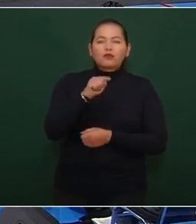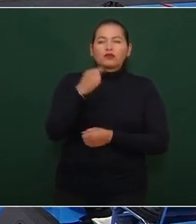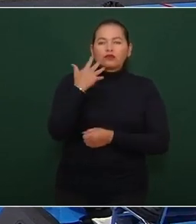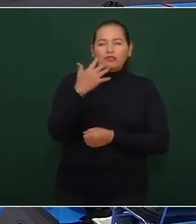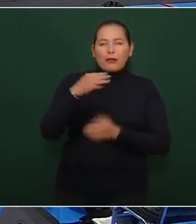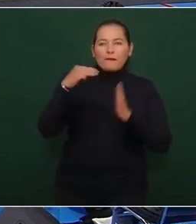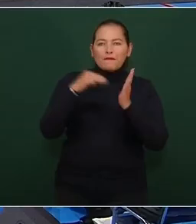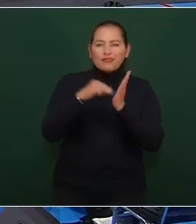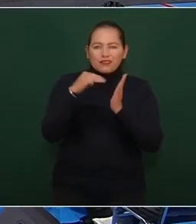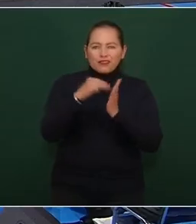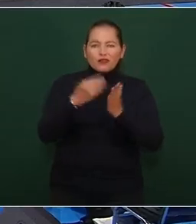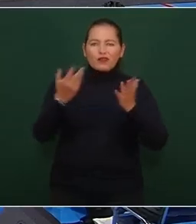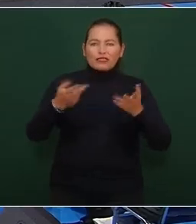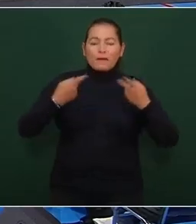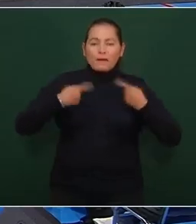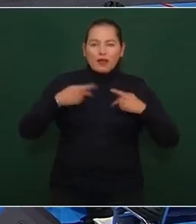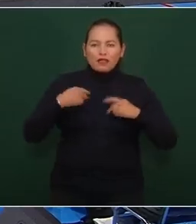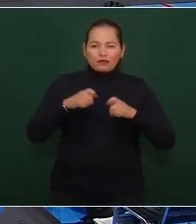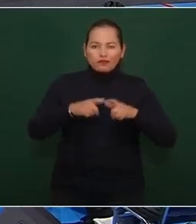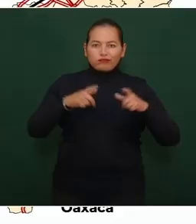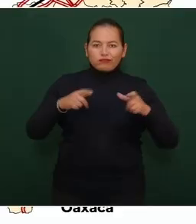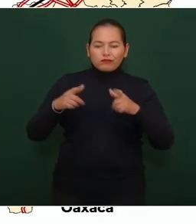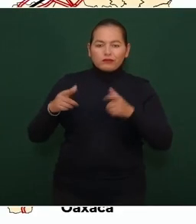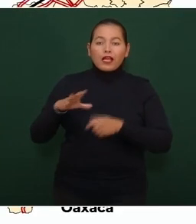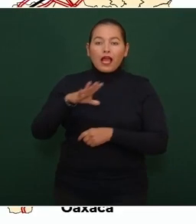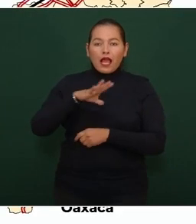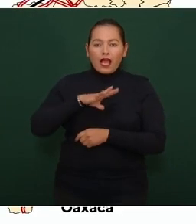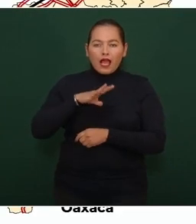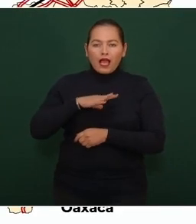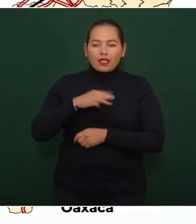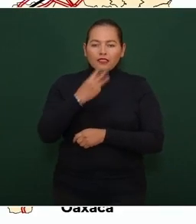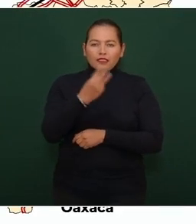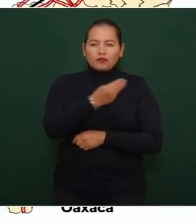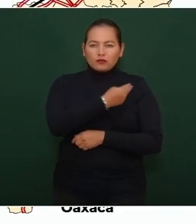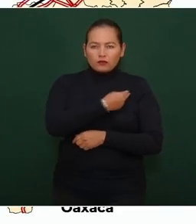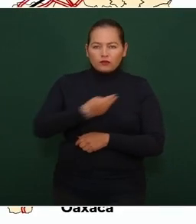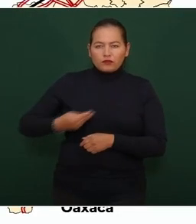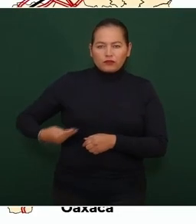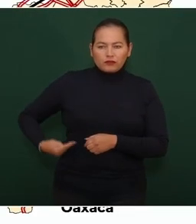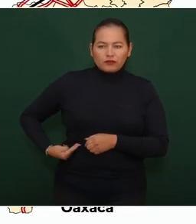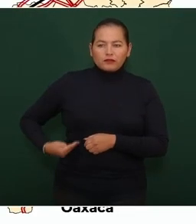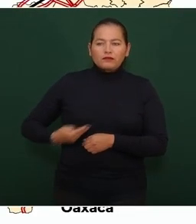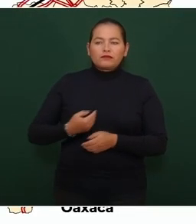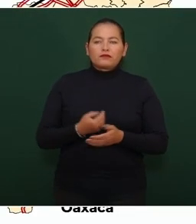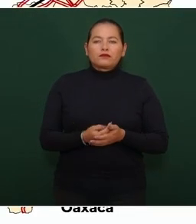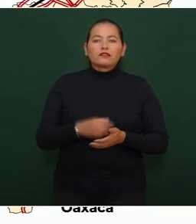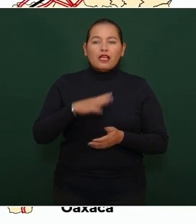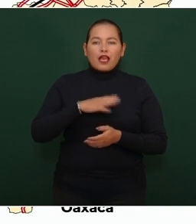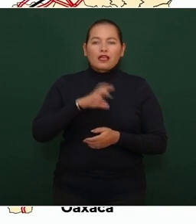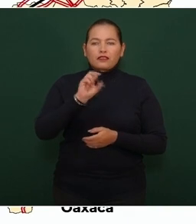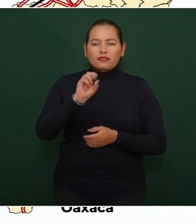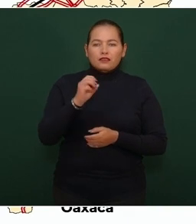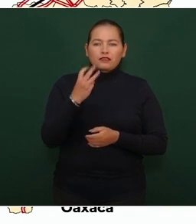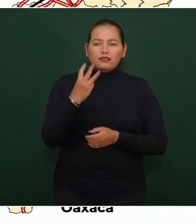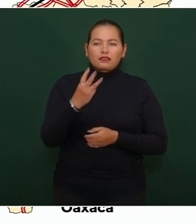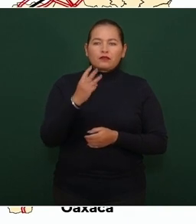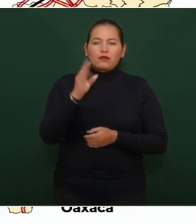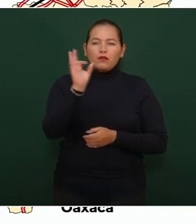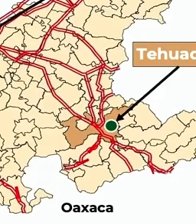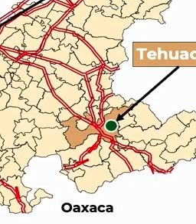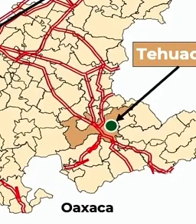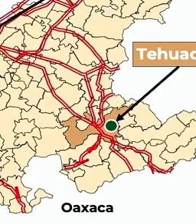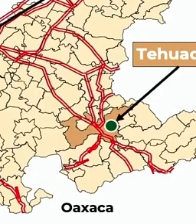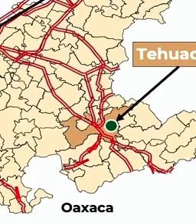habitantes. Tres municipios tienen el 33 por ciento de la población, lo que es Puebla,